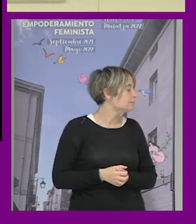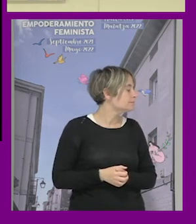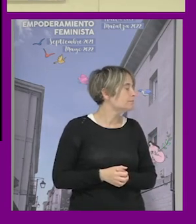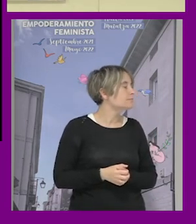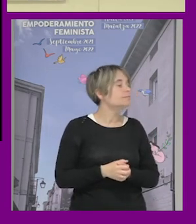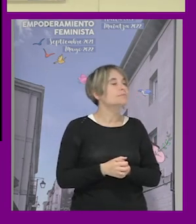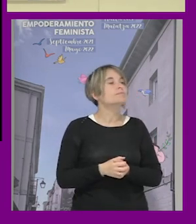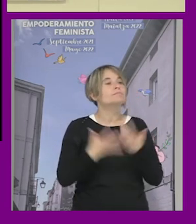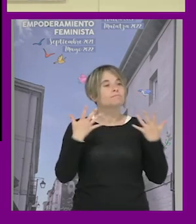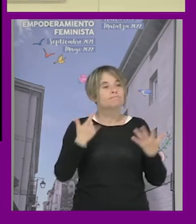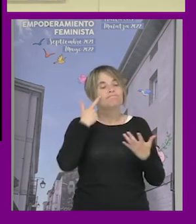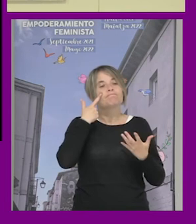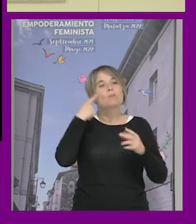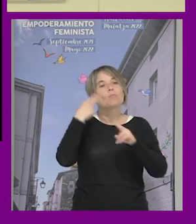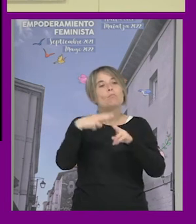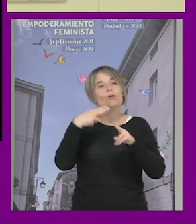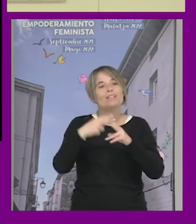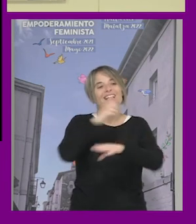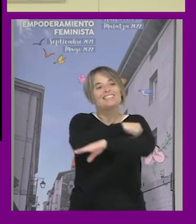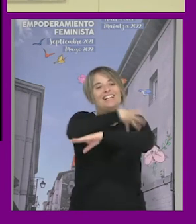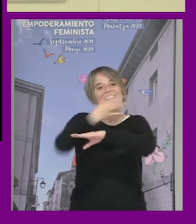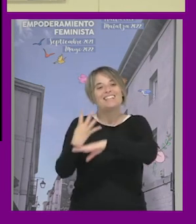entonces ¿qué aplicación tiene en relación a políticas LGTB?